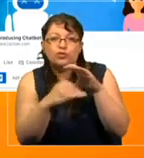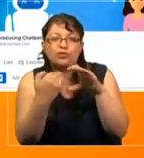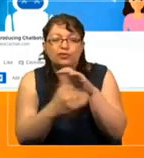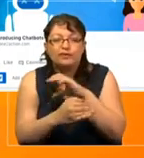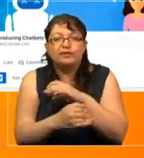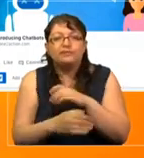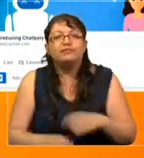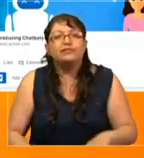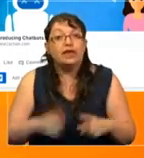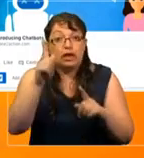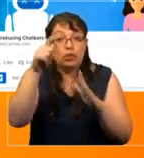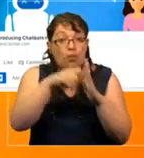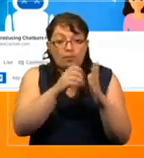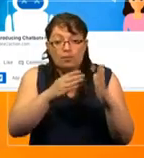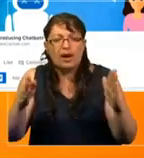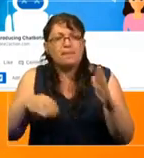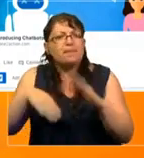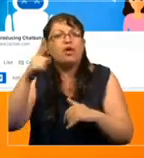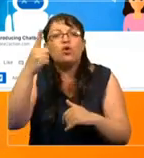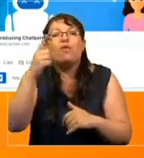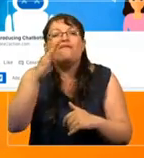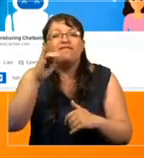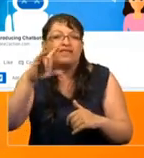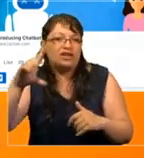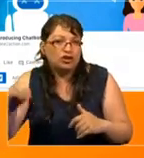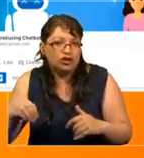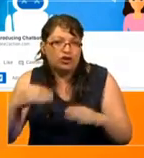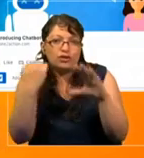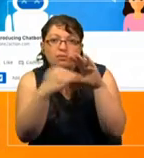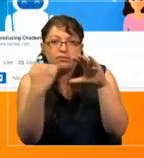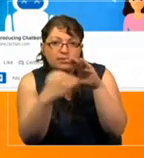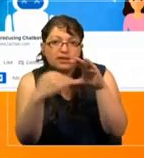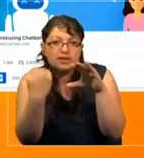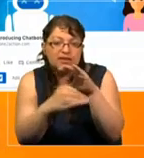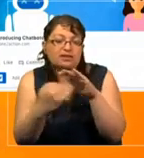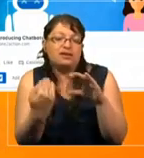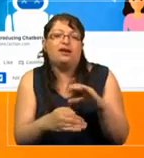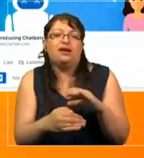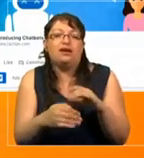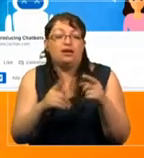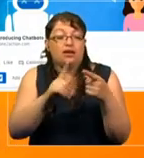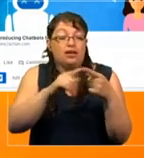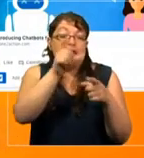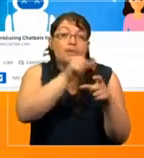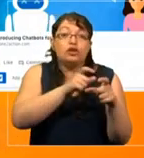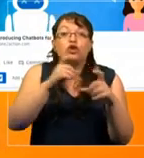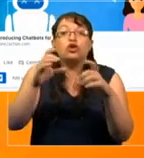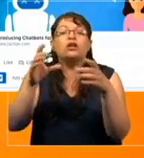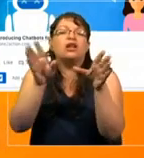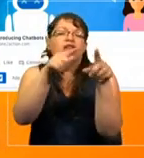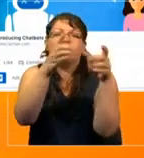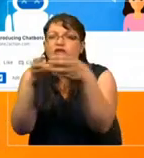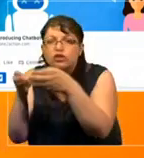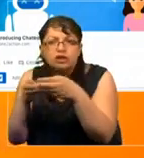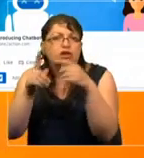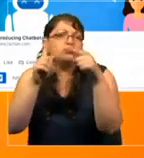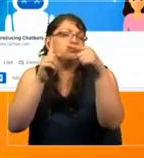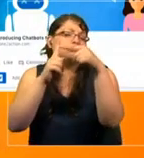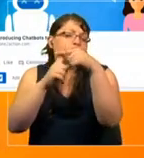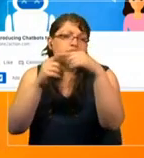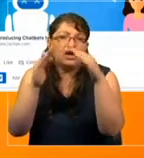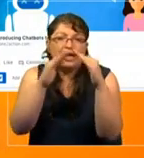mes hay más de un billón de mensajes que son enviados de personas a organizaciones, a iglesias, a